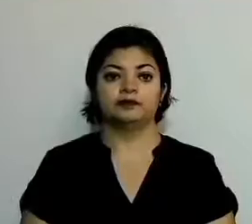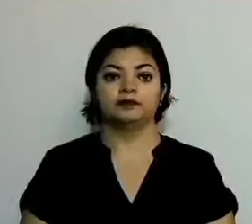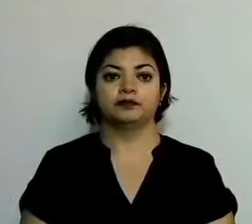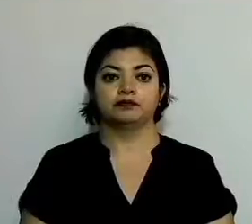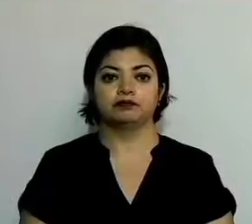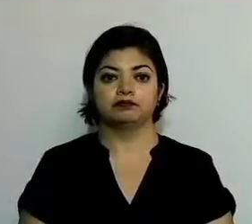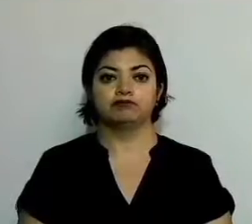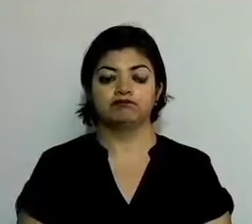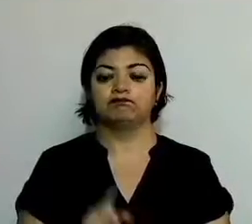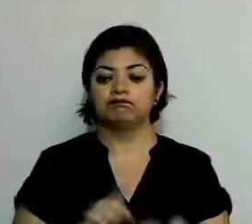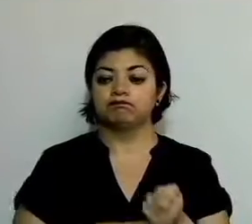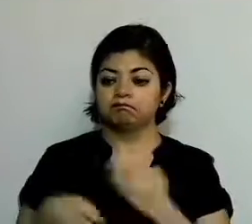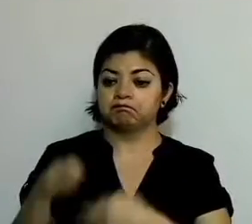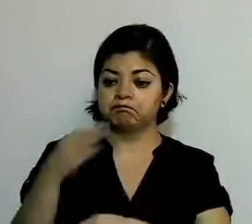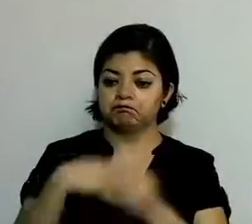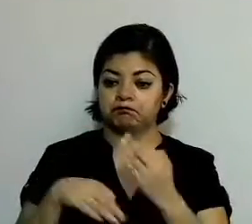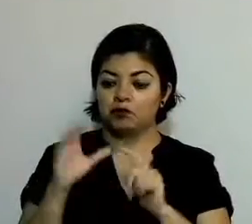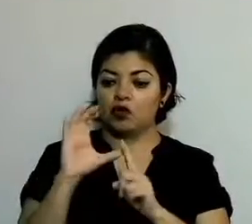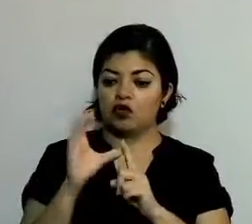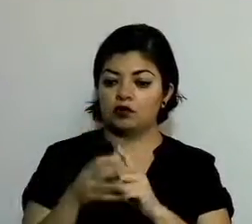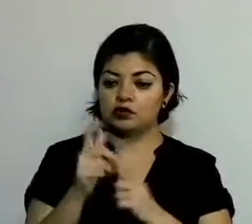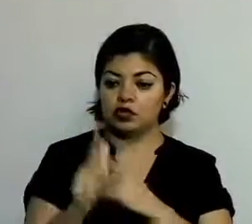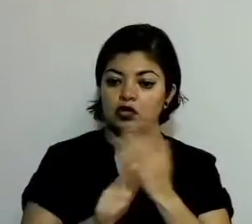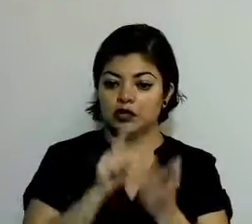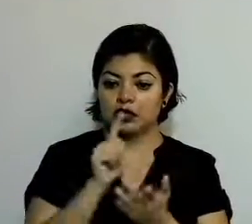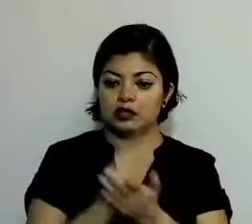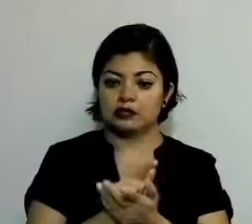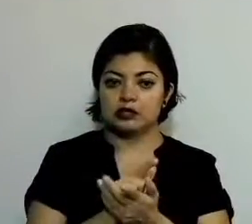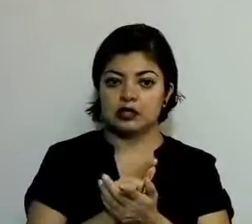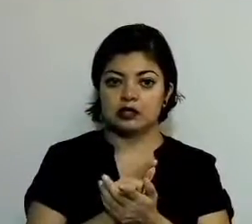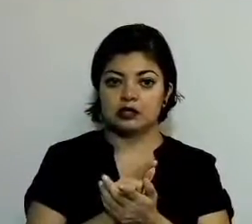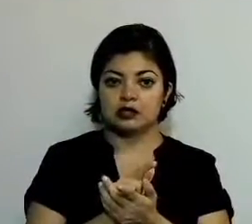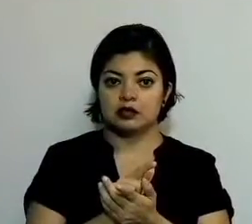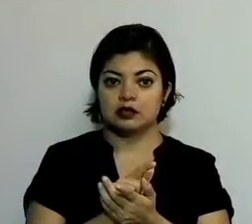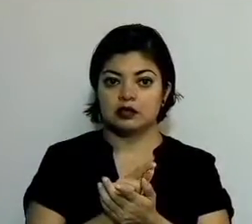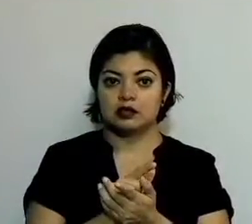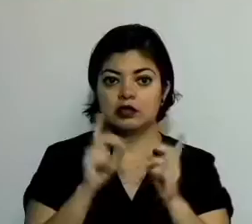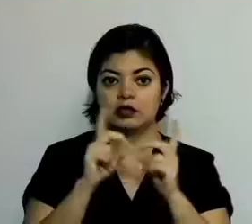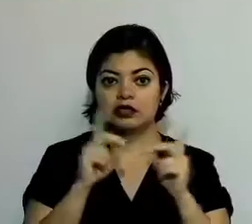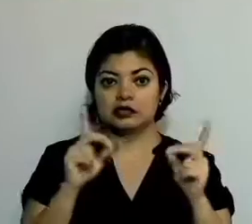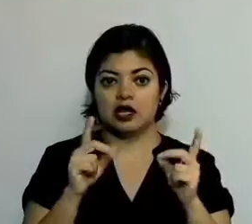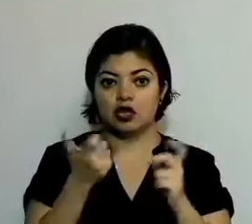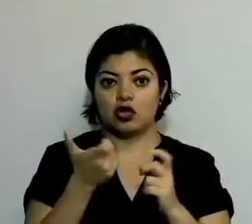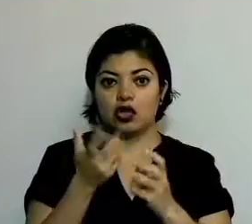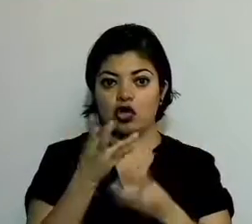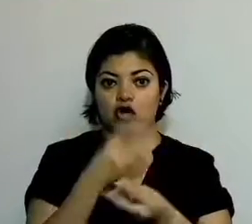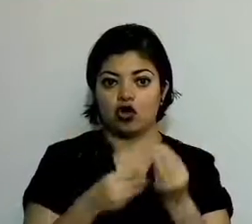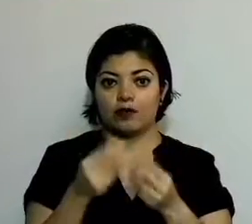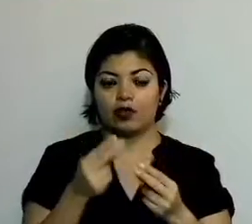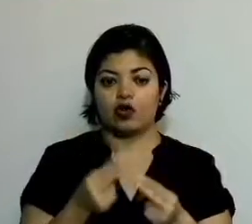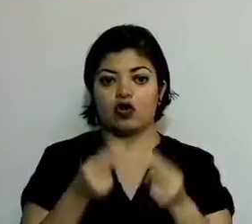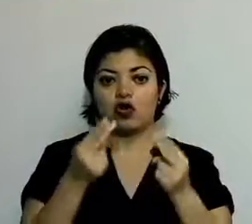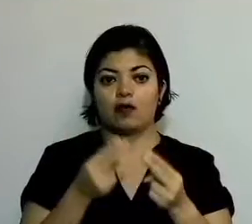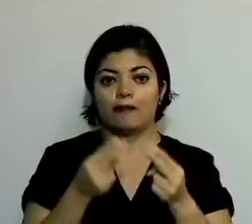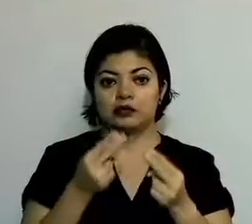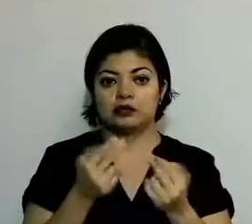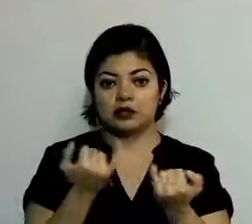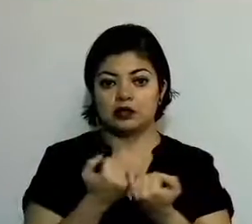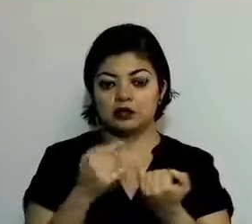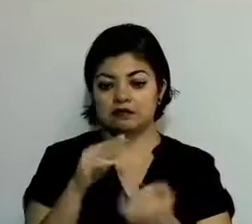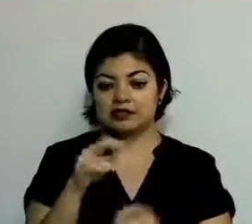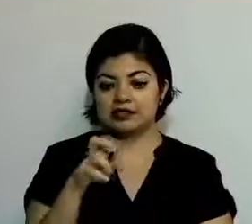Atentamente, comisiones legislativas de desarrollo económico, comercial, industrial y minero